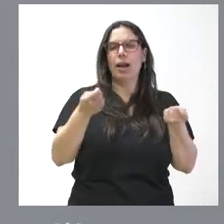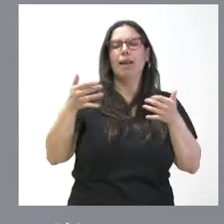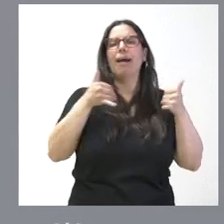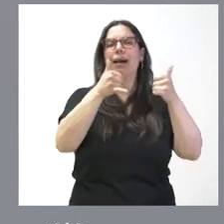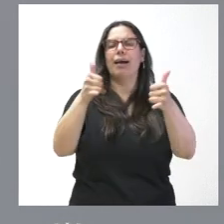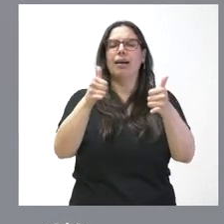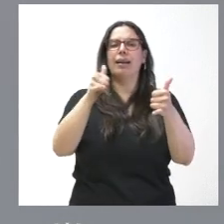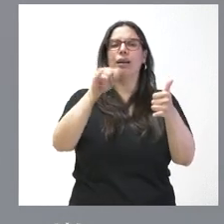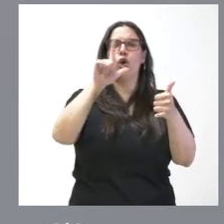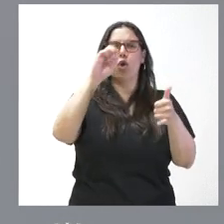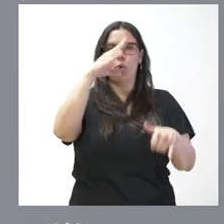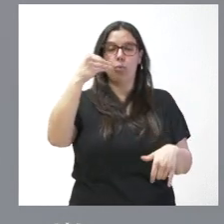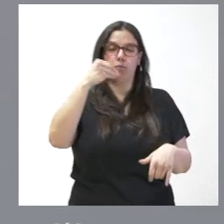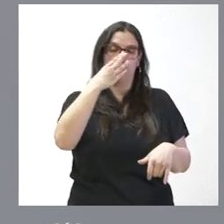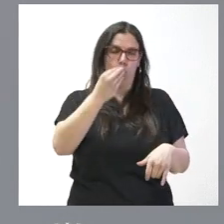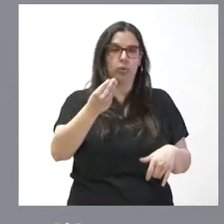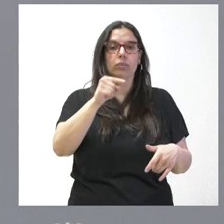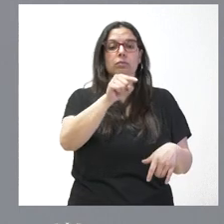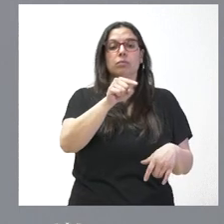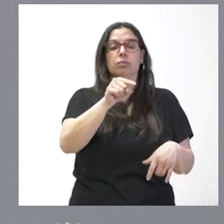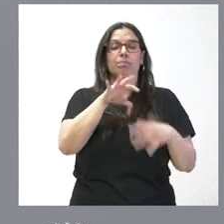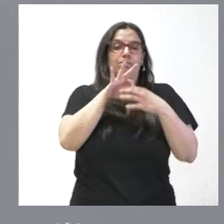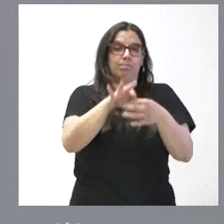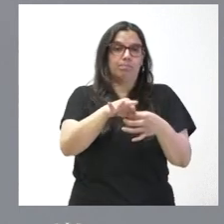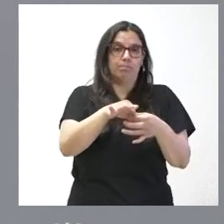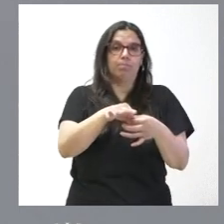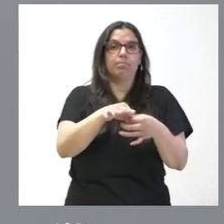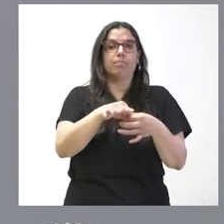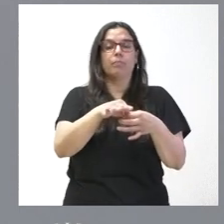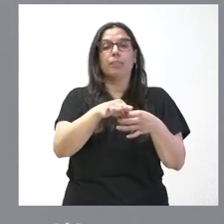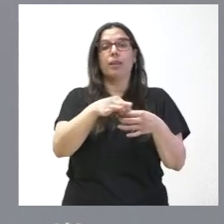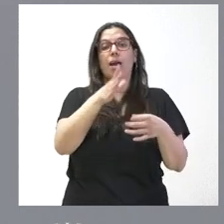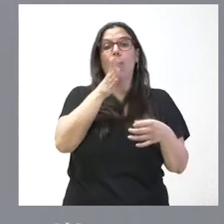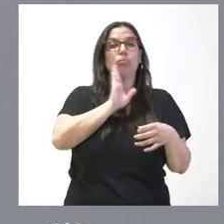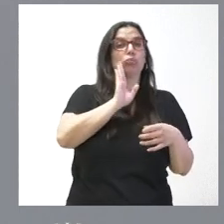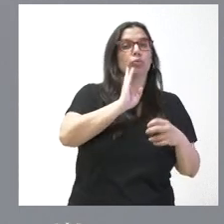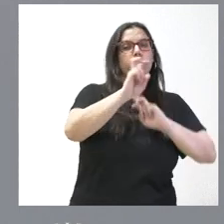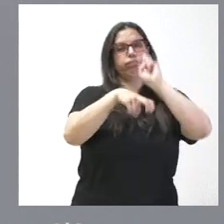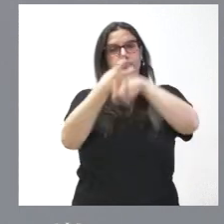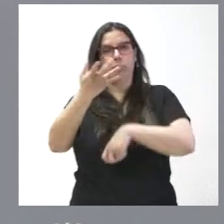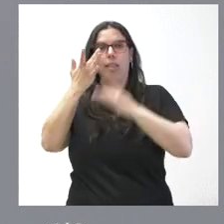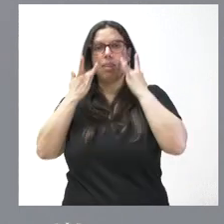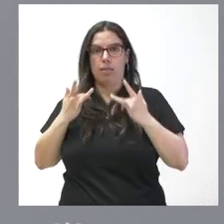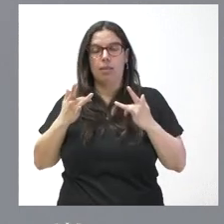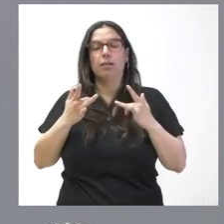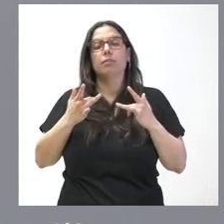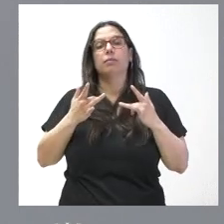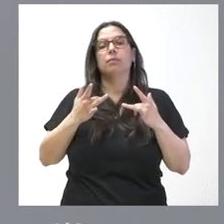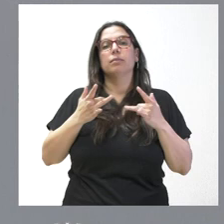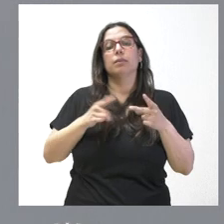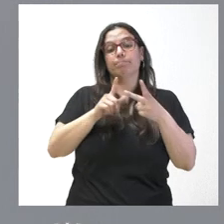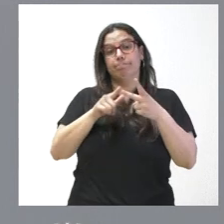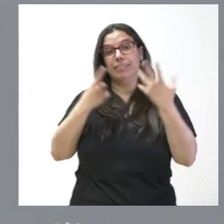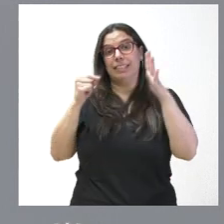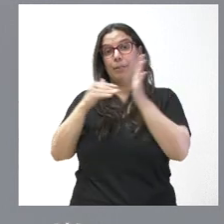sobre el cual se actúa en términos de depuración de aguas residuales. Y, asimismo, y se suma lo anterior, 60.000